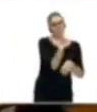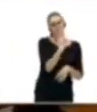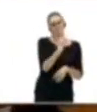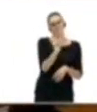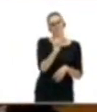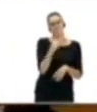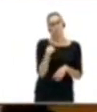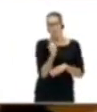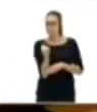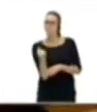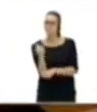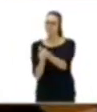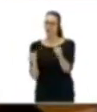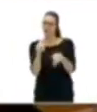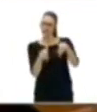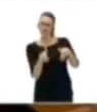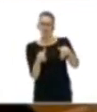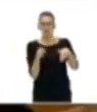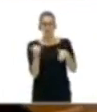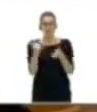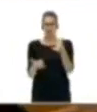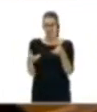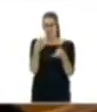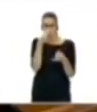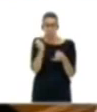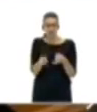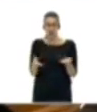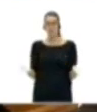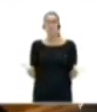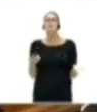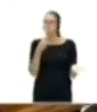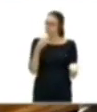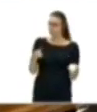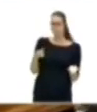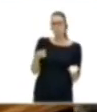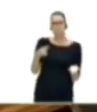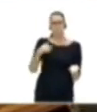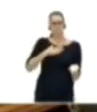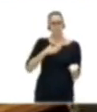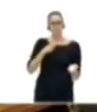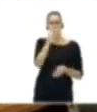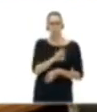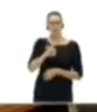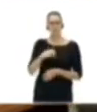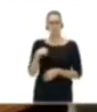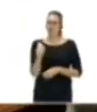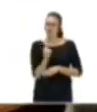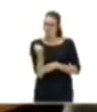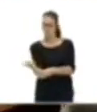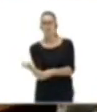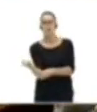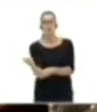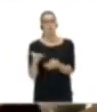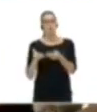otras fuerzas para tenderles una mano y decirles que en Podemos van a encontrar un aliado en el Parlamento y que nos reuniremos